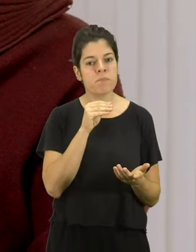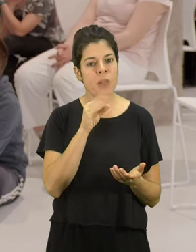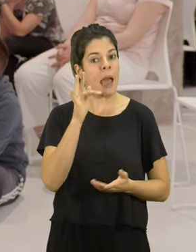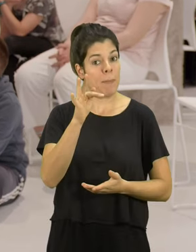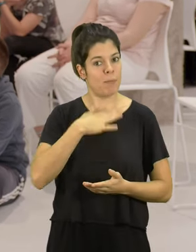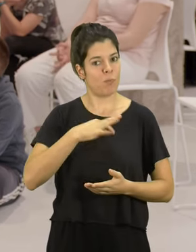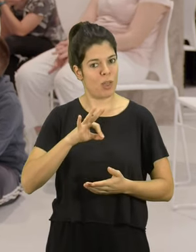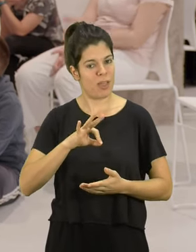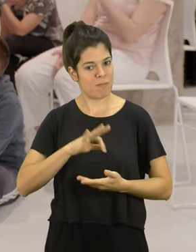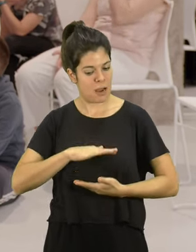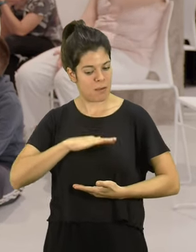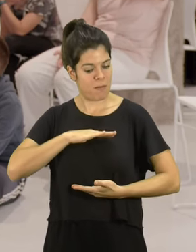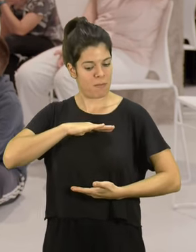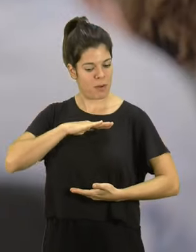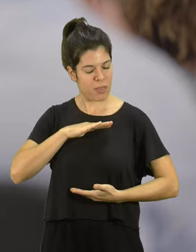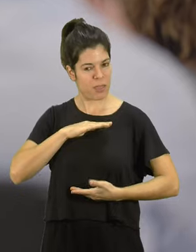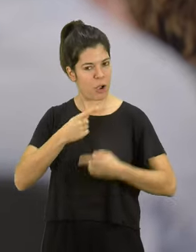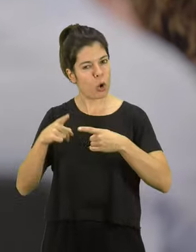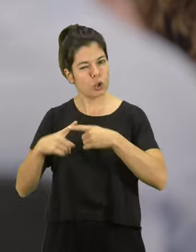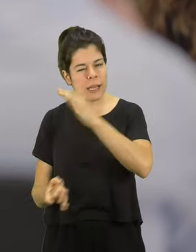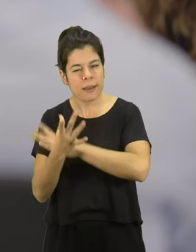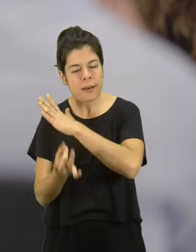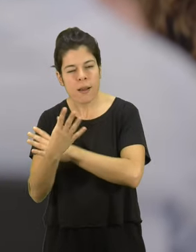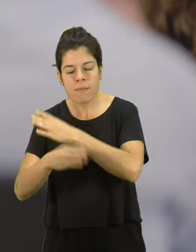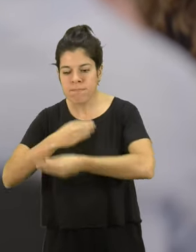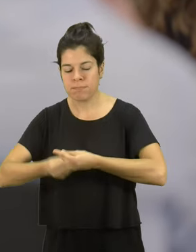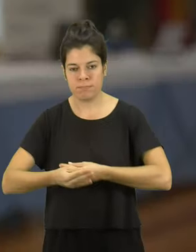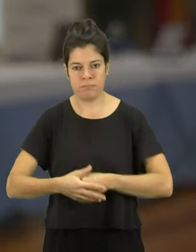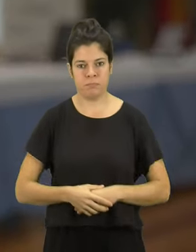pueblo y que sean capaces también de crear y de hacer.